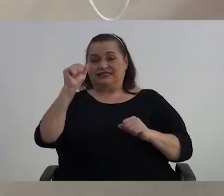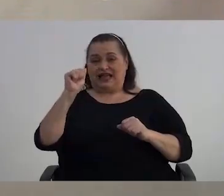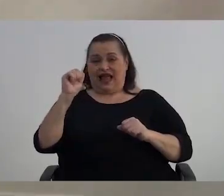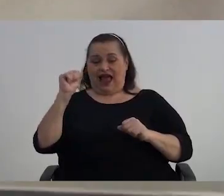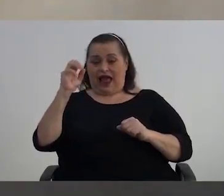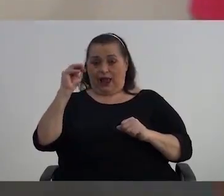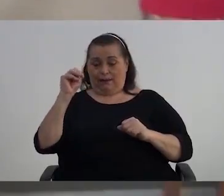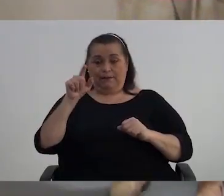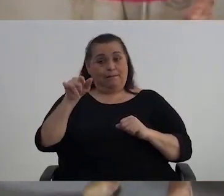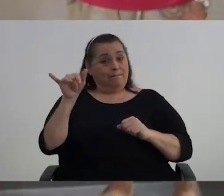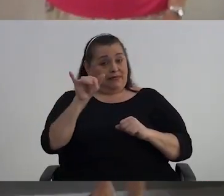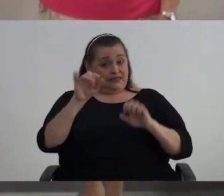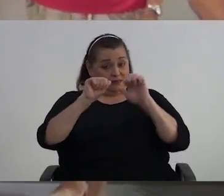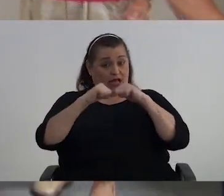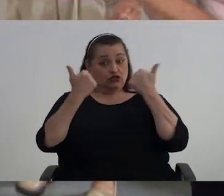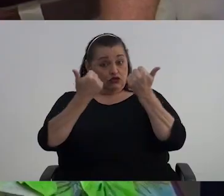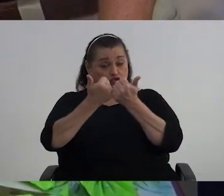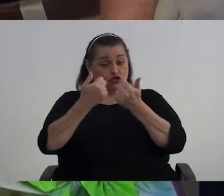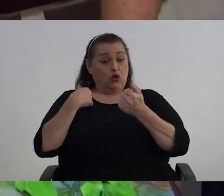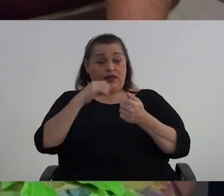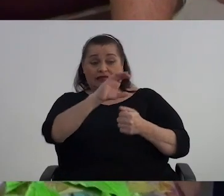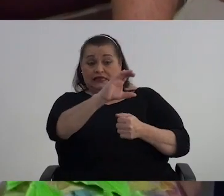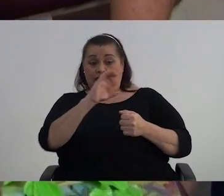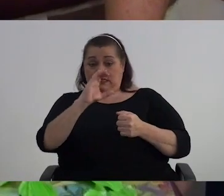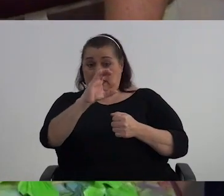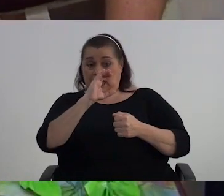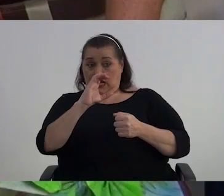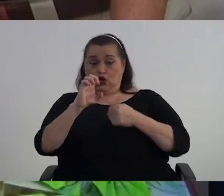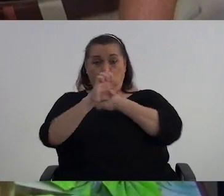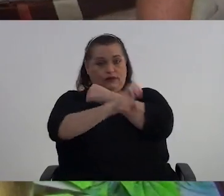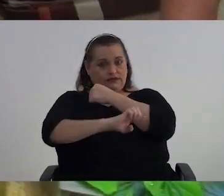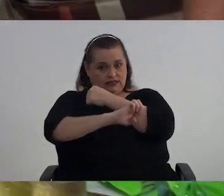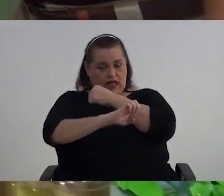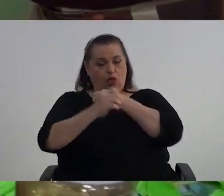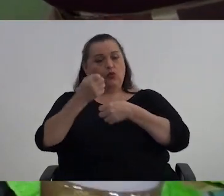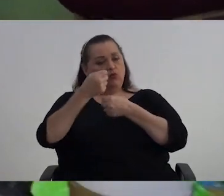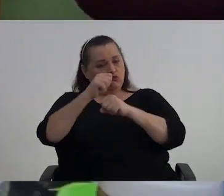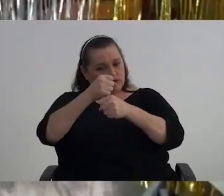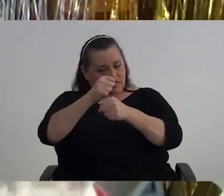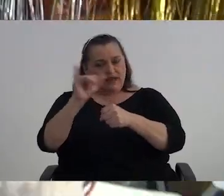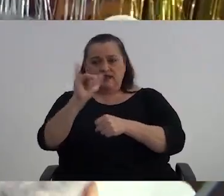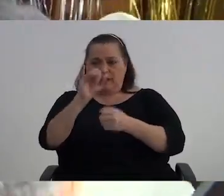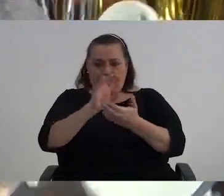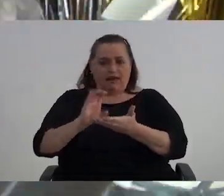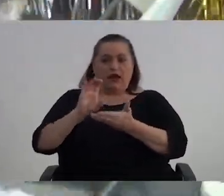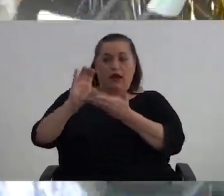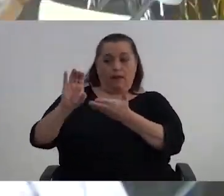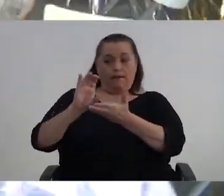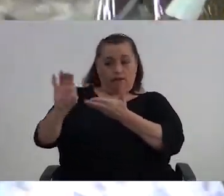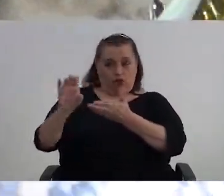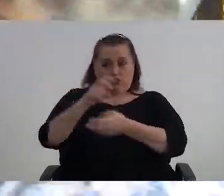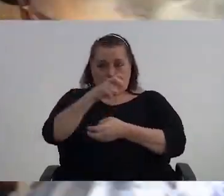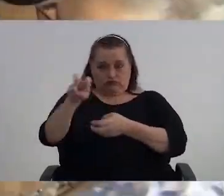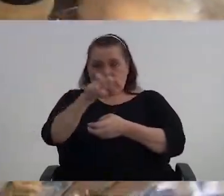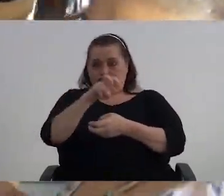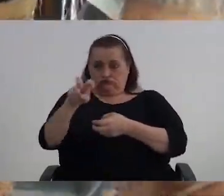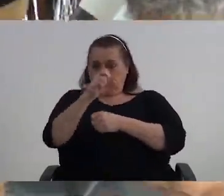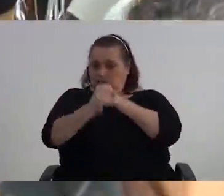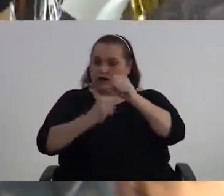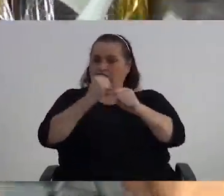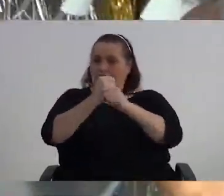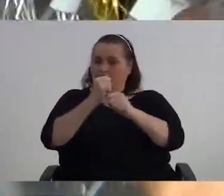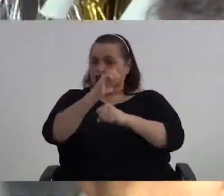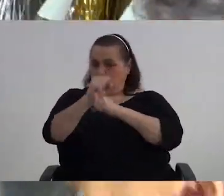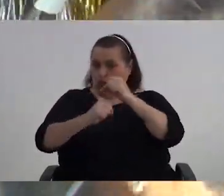tiene ingresos de instituciones del Estado, pero la municipalidad también le da una transferencia año con año para